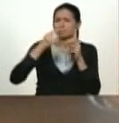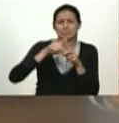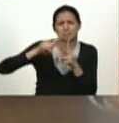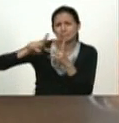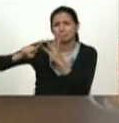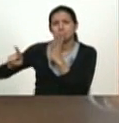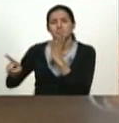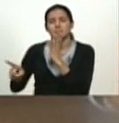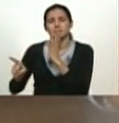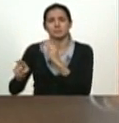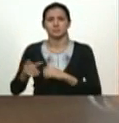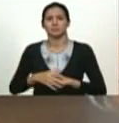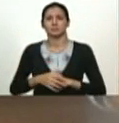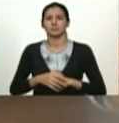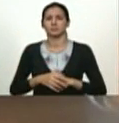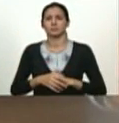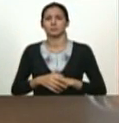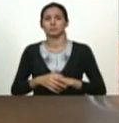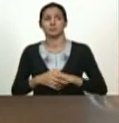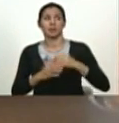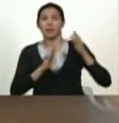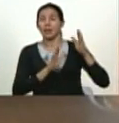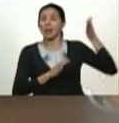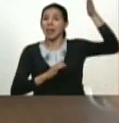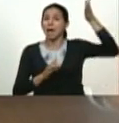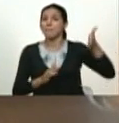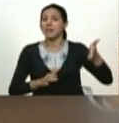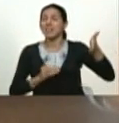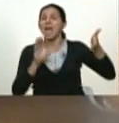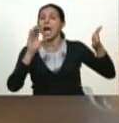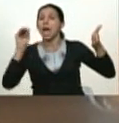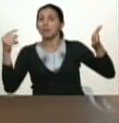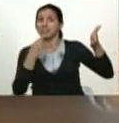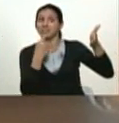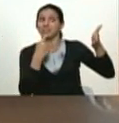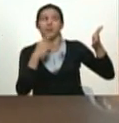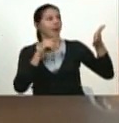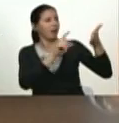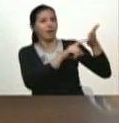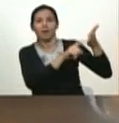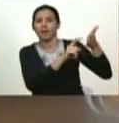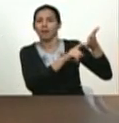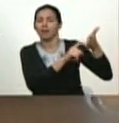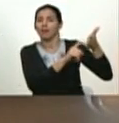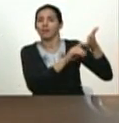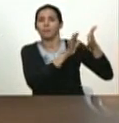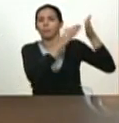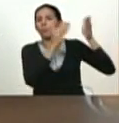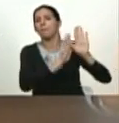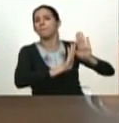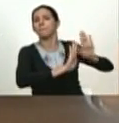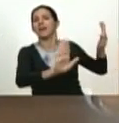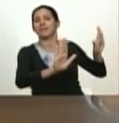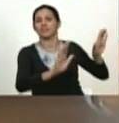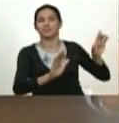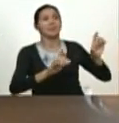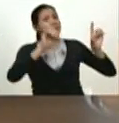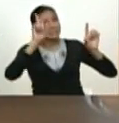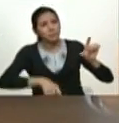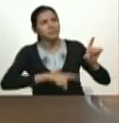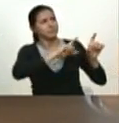las paredes las paredes hablan dicen verdad bueno las paredes tienen que hablar no tienen que estar vacías que hablen las